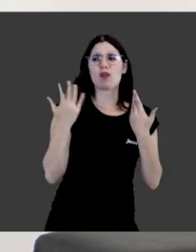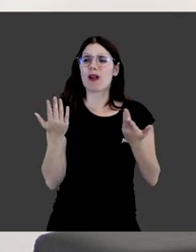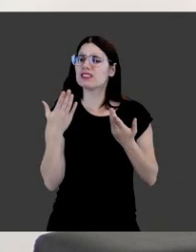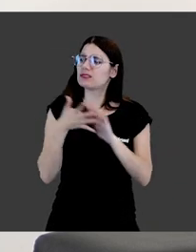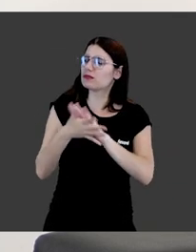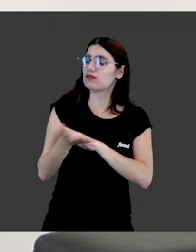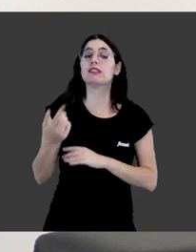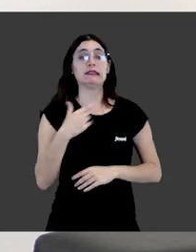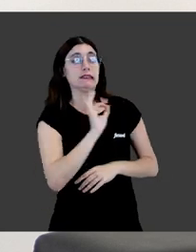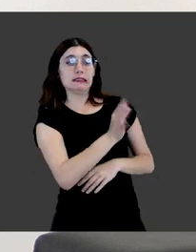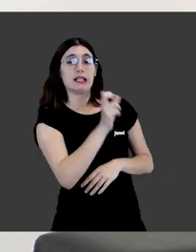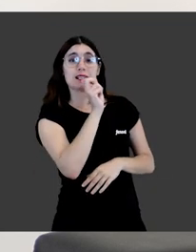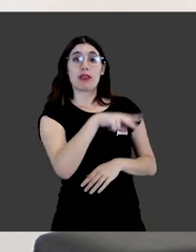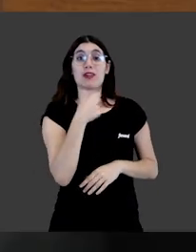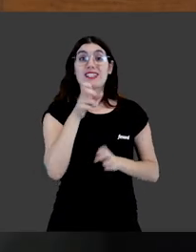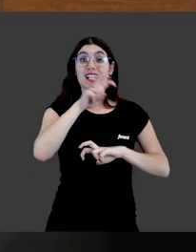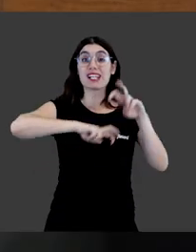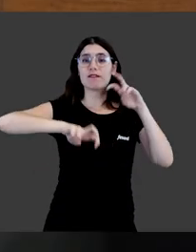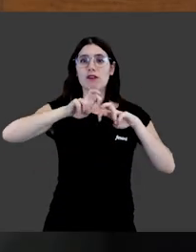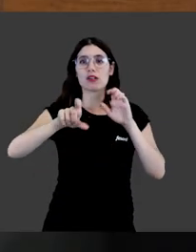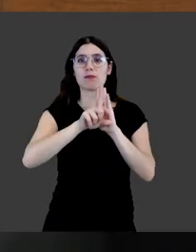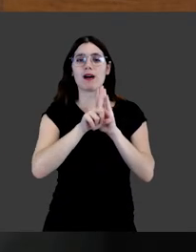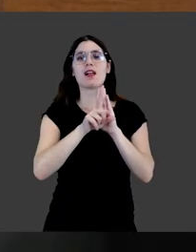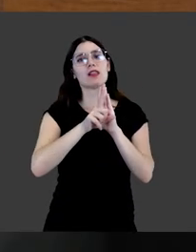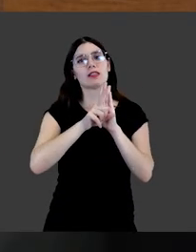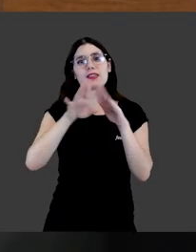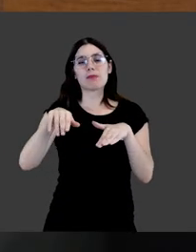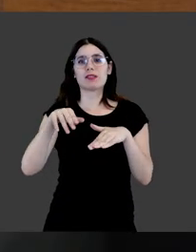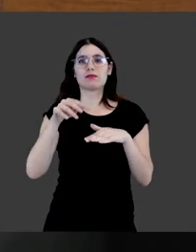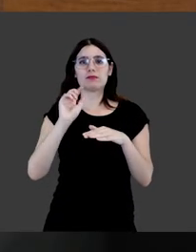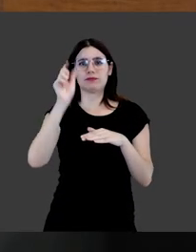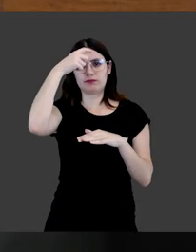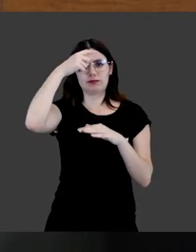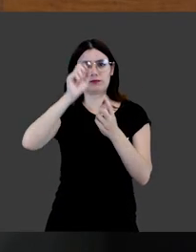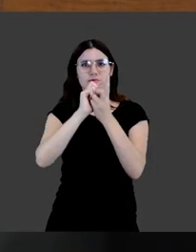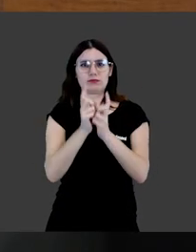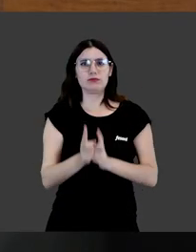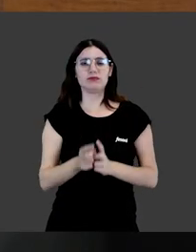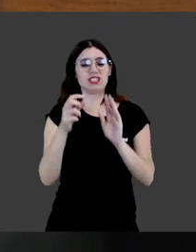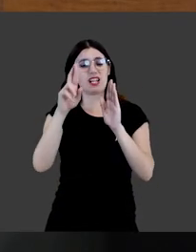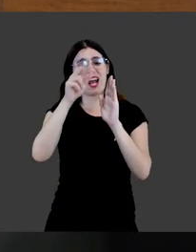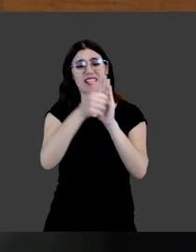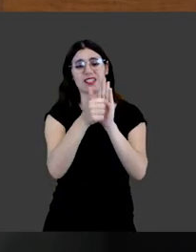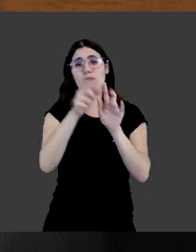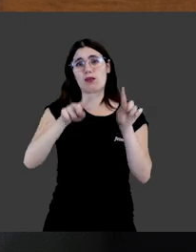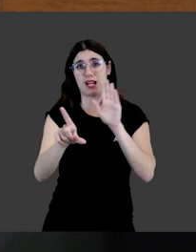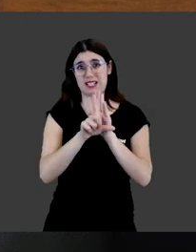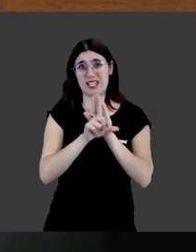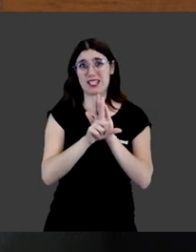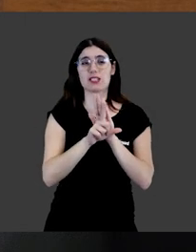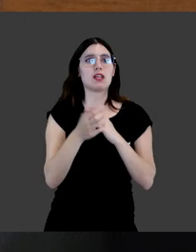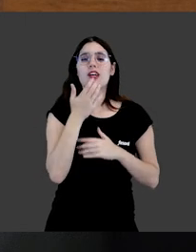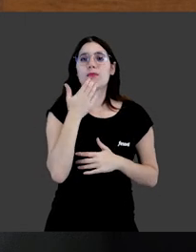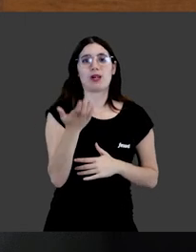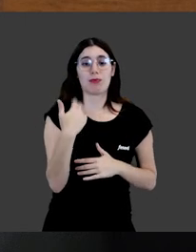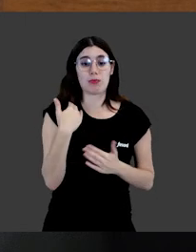perfilados. ¿Es así, Almudena? Exactamente. Esta reforma también ha llevado a la modificación de artículos de distintas